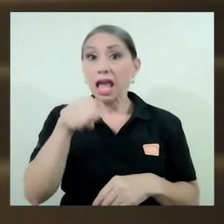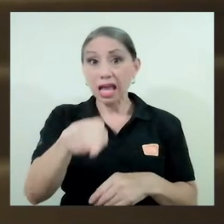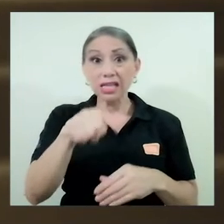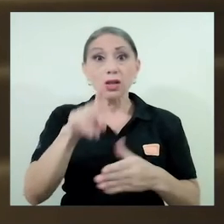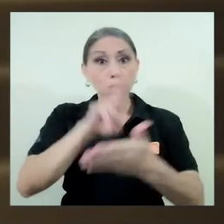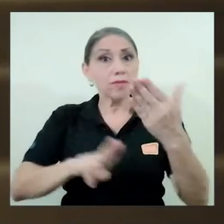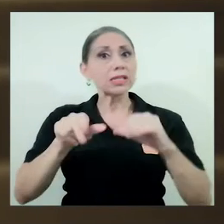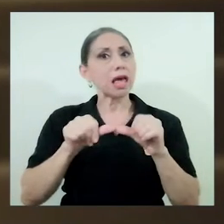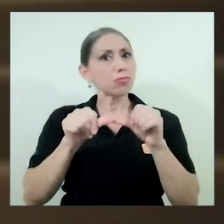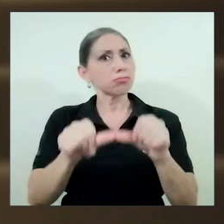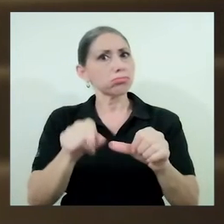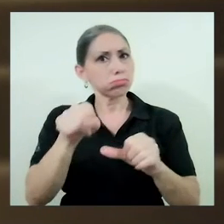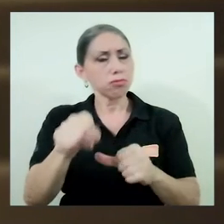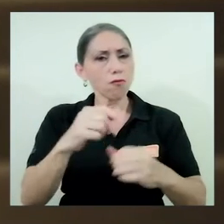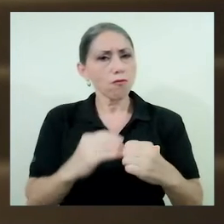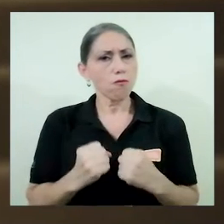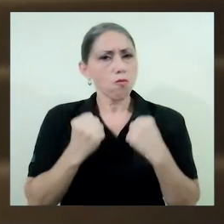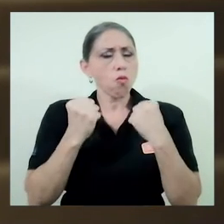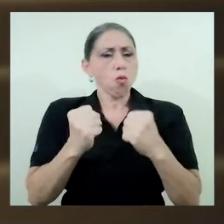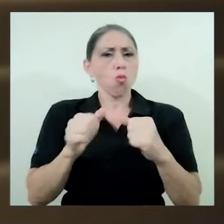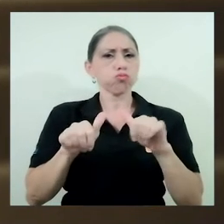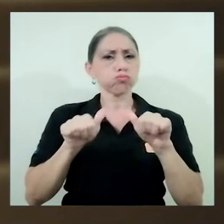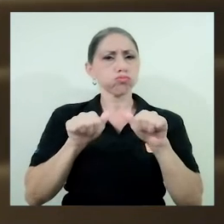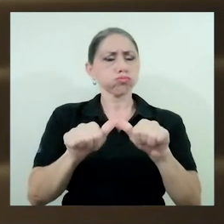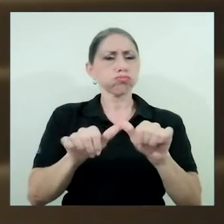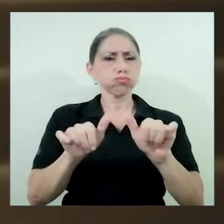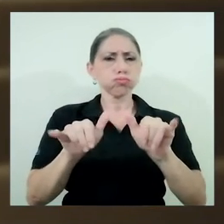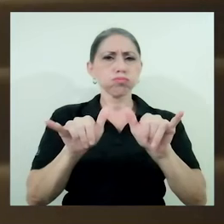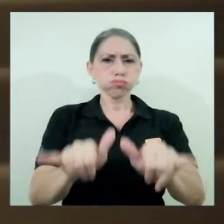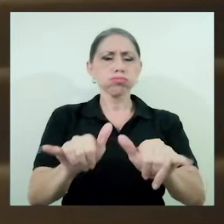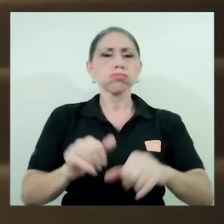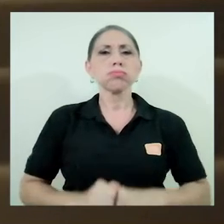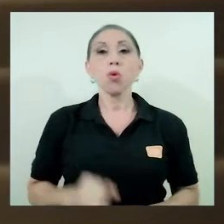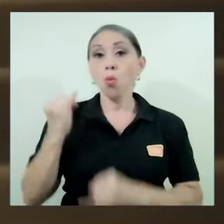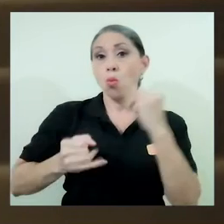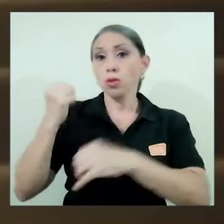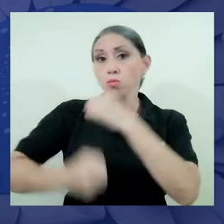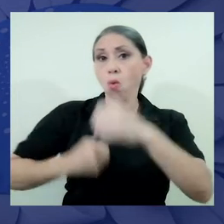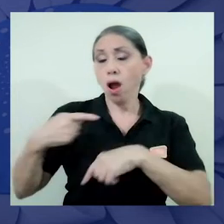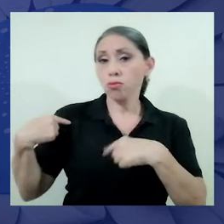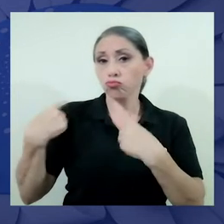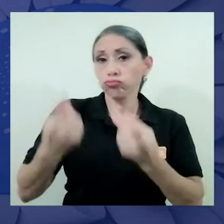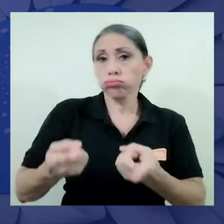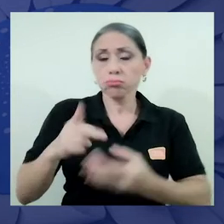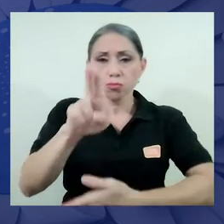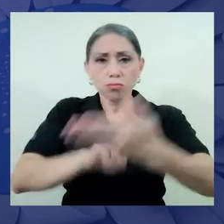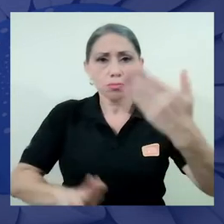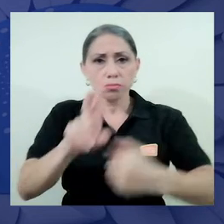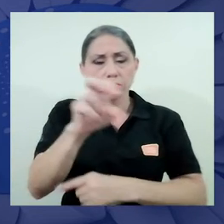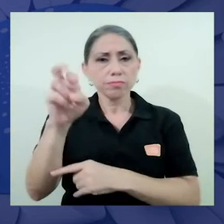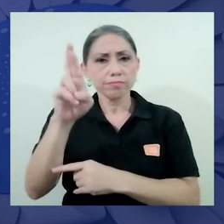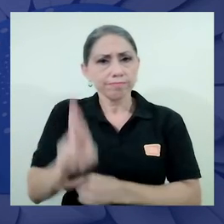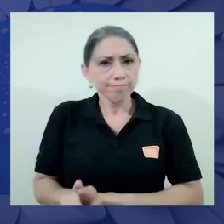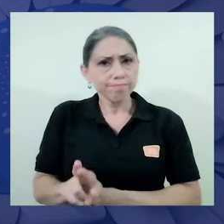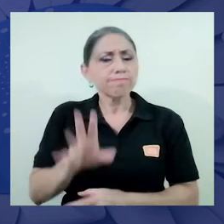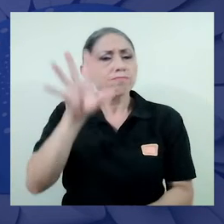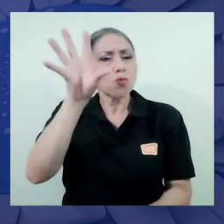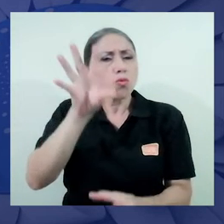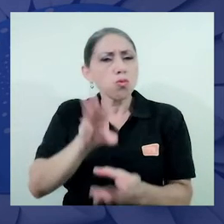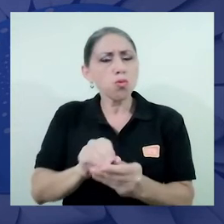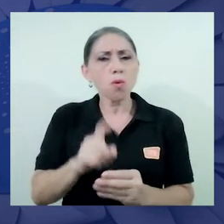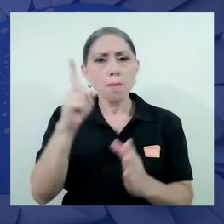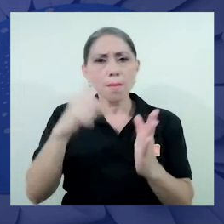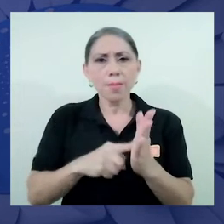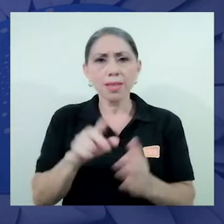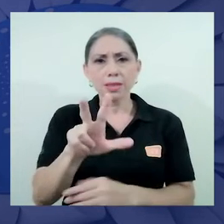fortalecida, robusta y sólida. En el último año de gestión, la Universidad de Costa Rica registró un